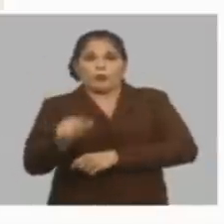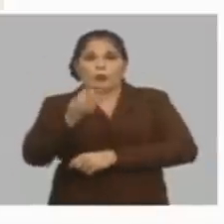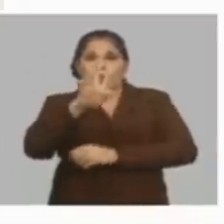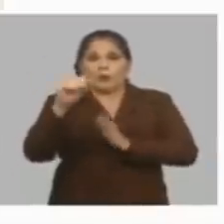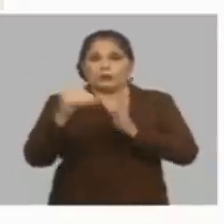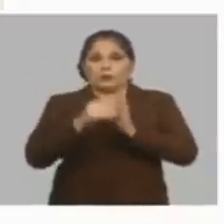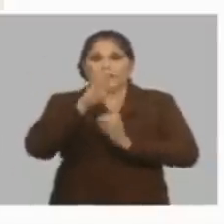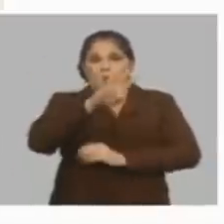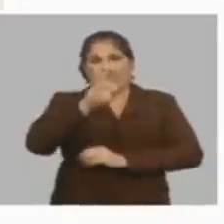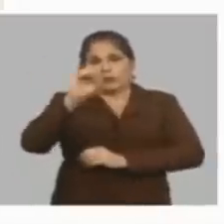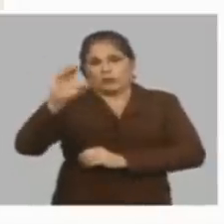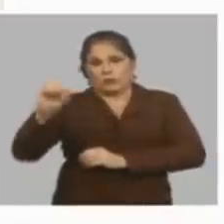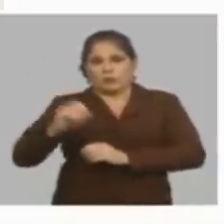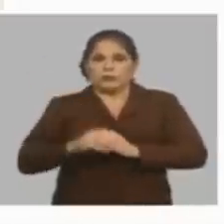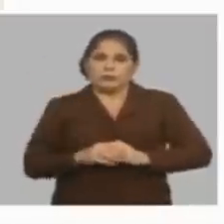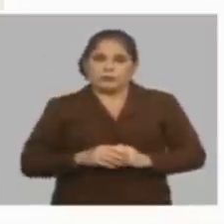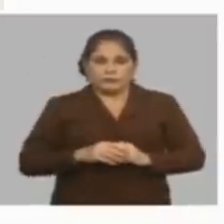,400